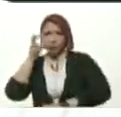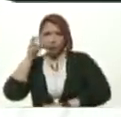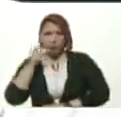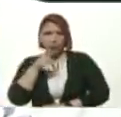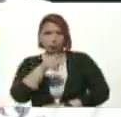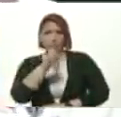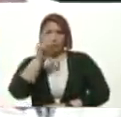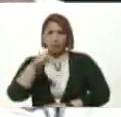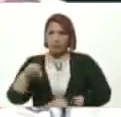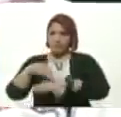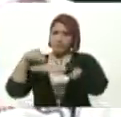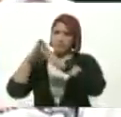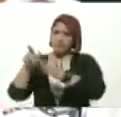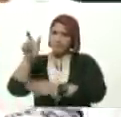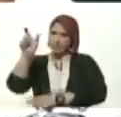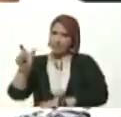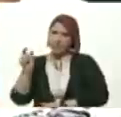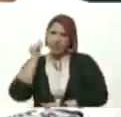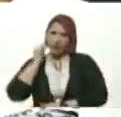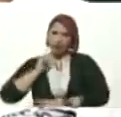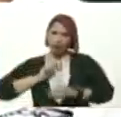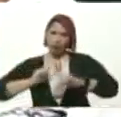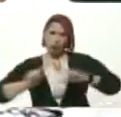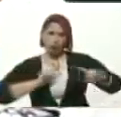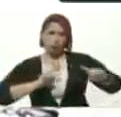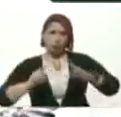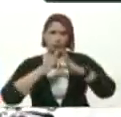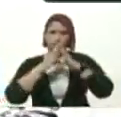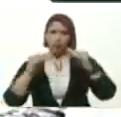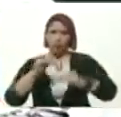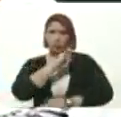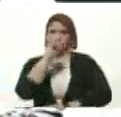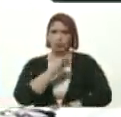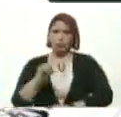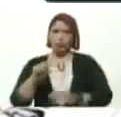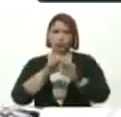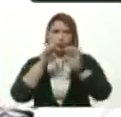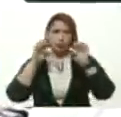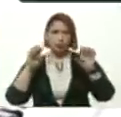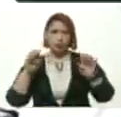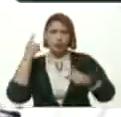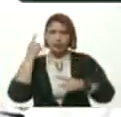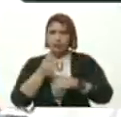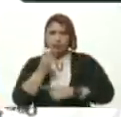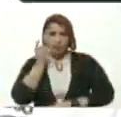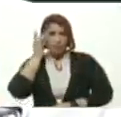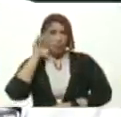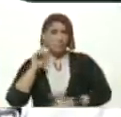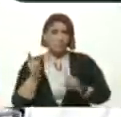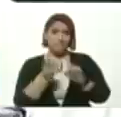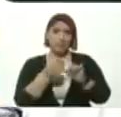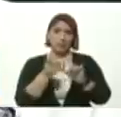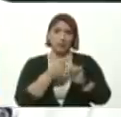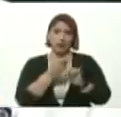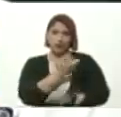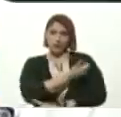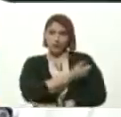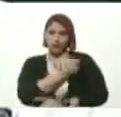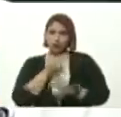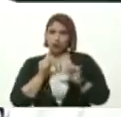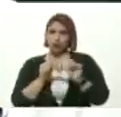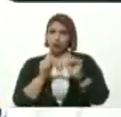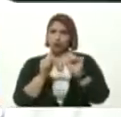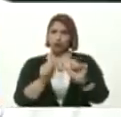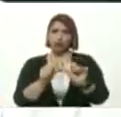ministra La ministra orientó En todas las zonas educativas Que se generaran Primero Vacunas La